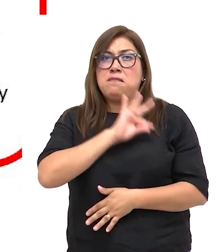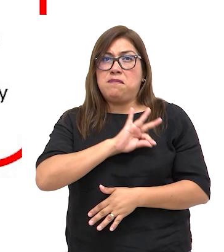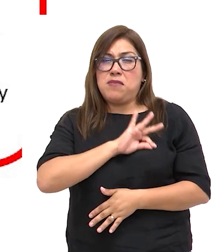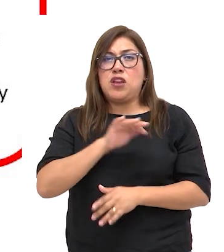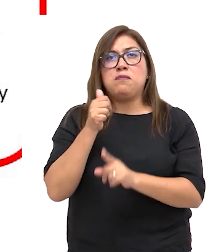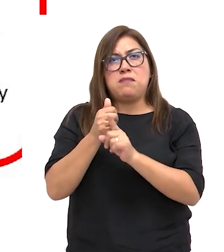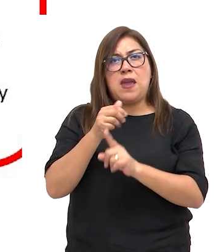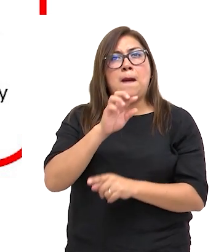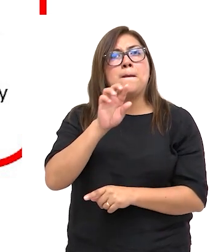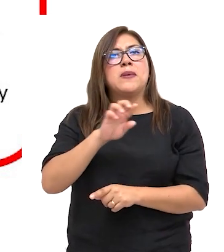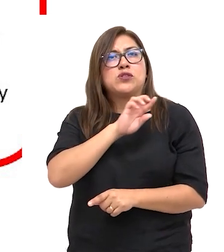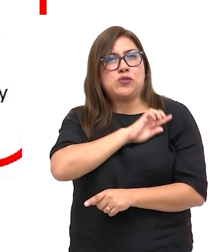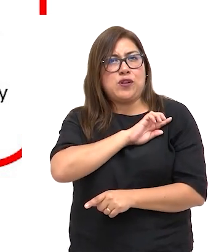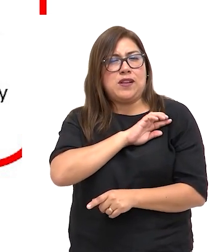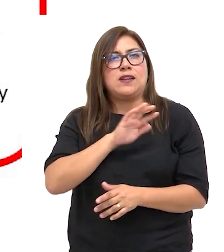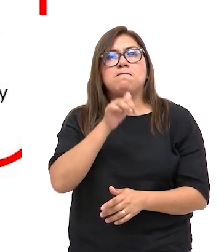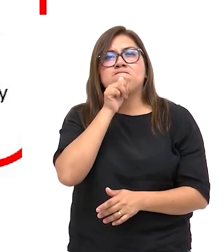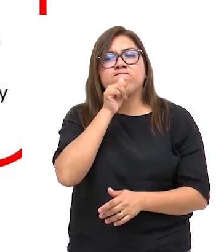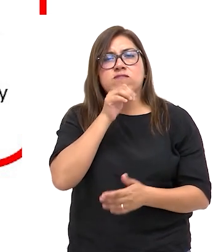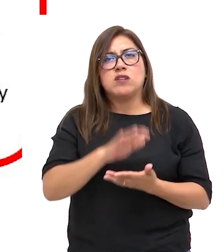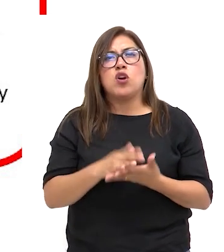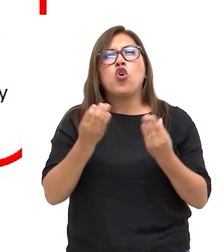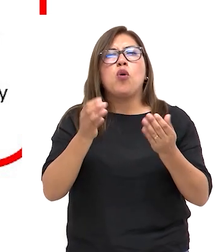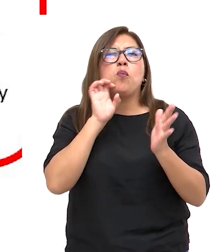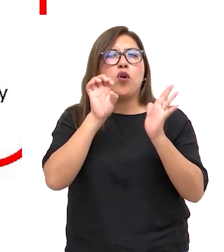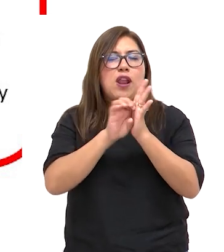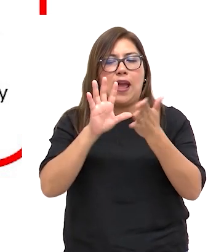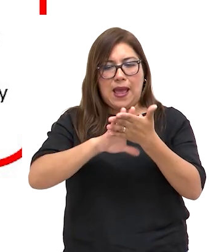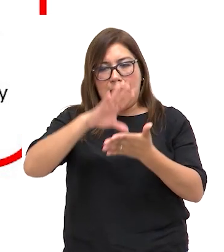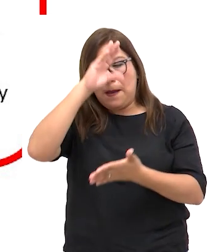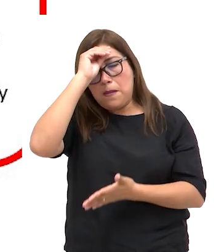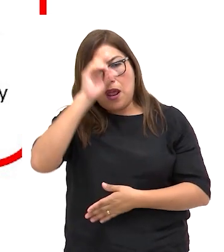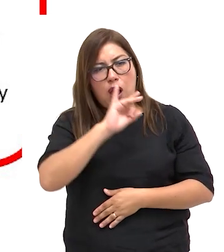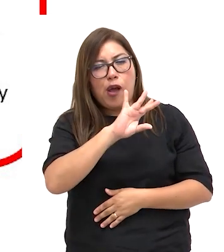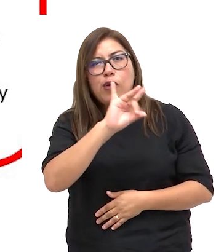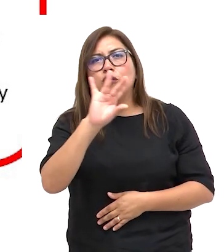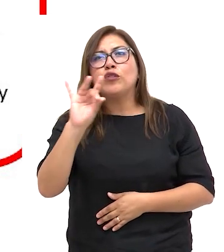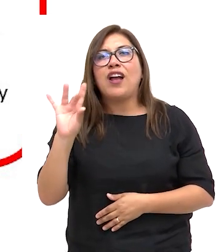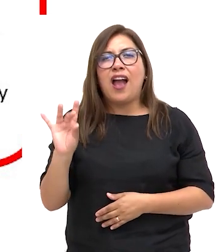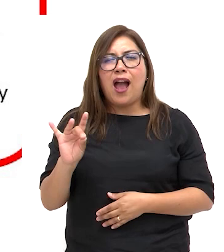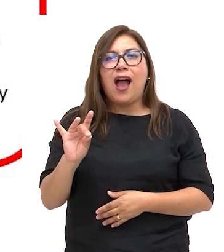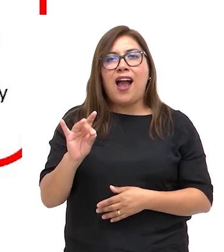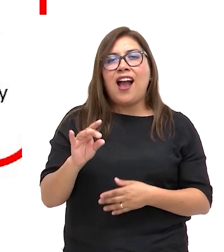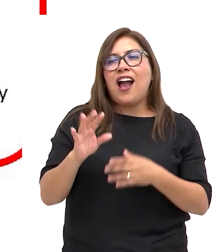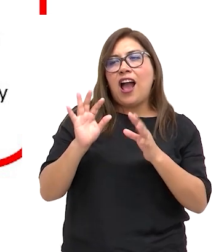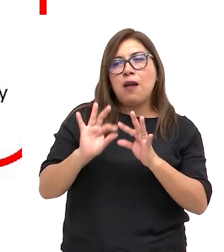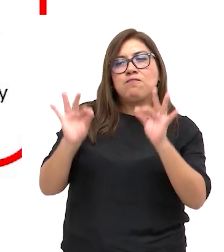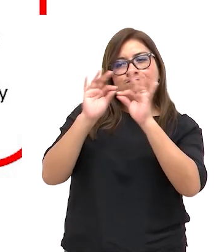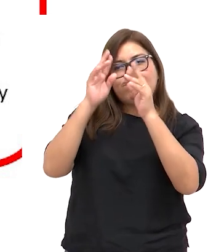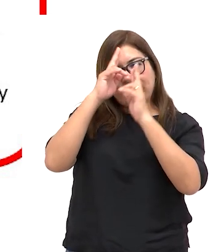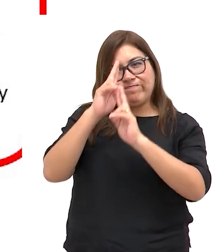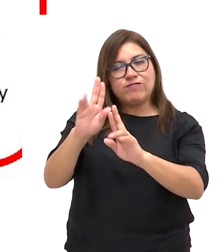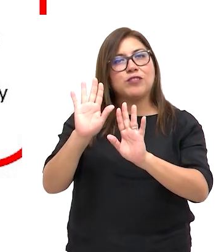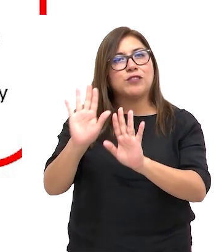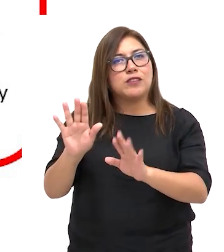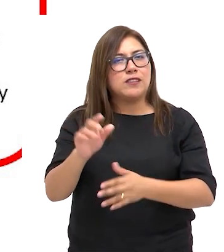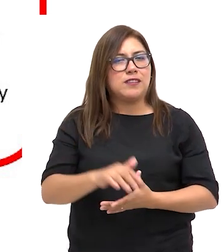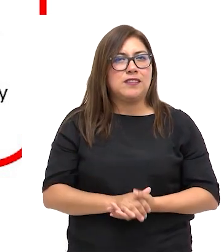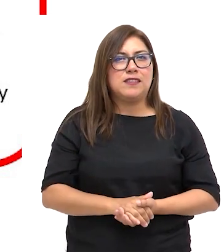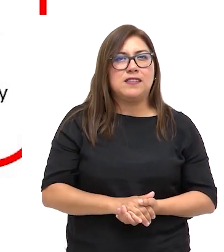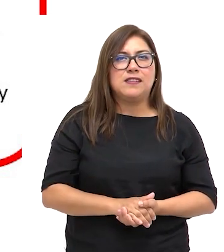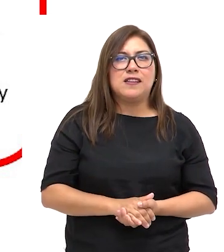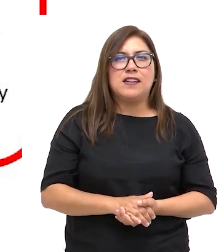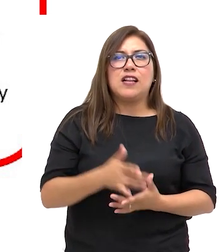beneficios a nivel personal. Por ejemplo, aprender a reconocer la diversidad y valorar las diferencias de las personas,